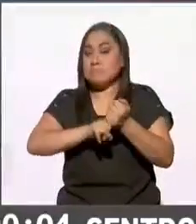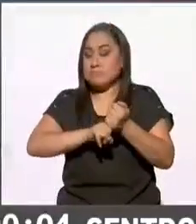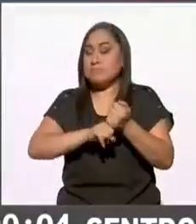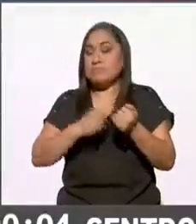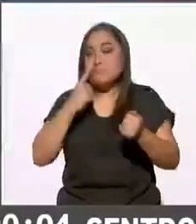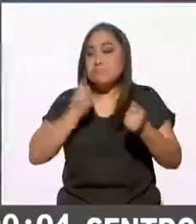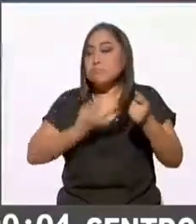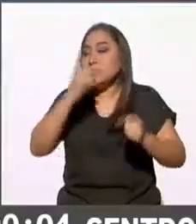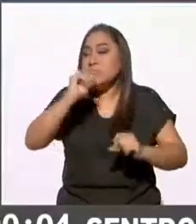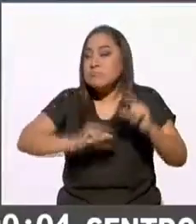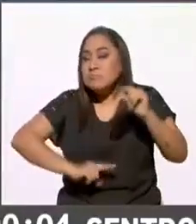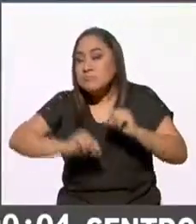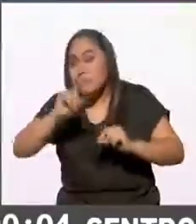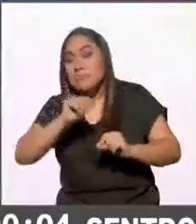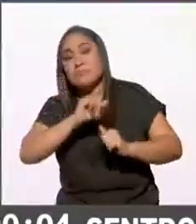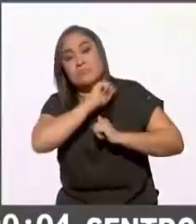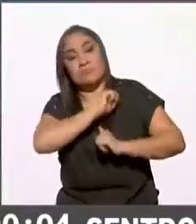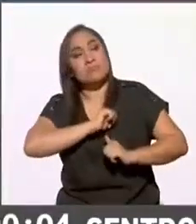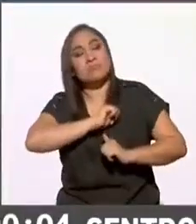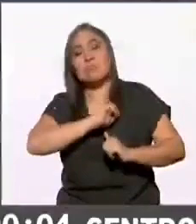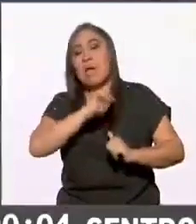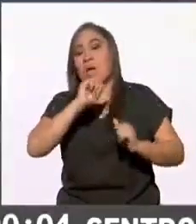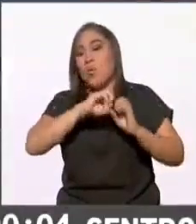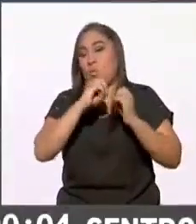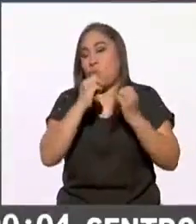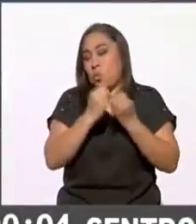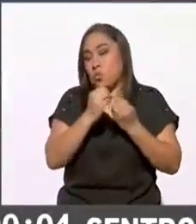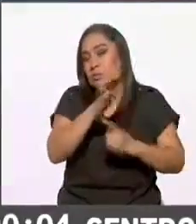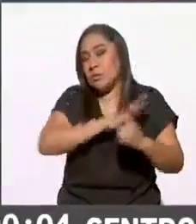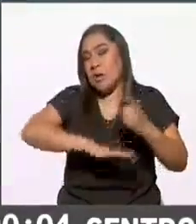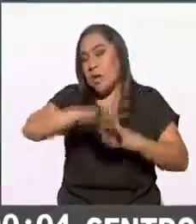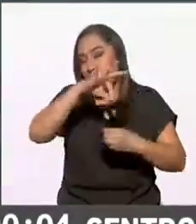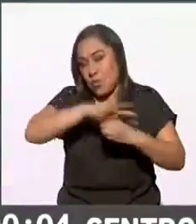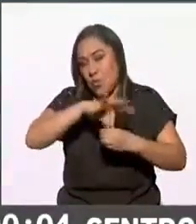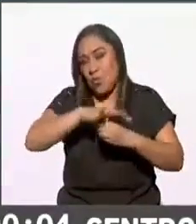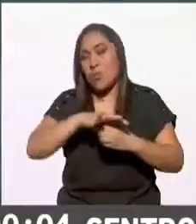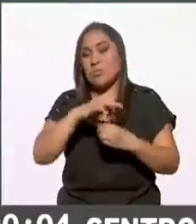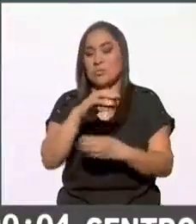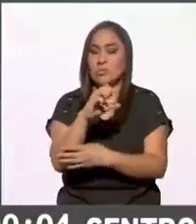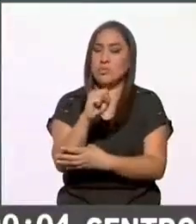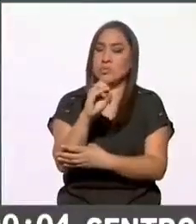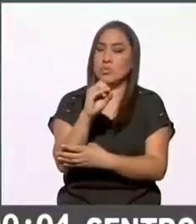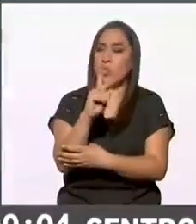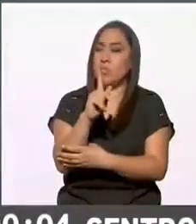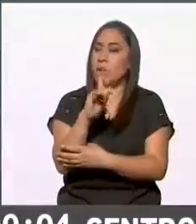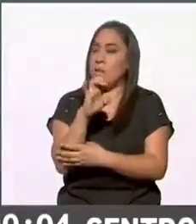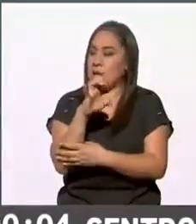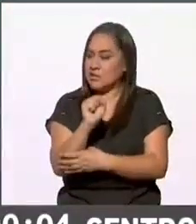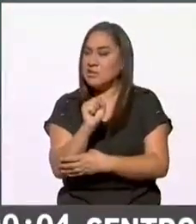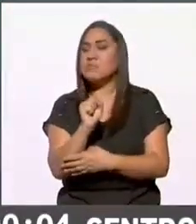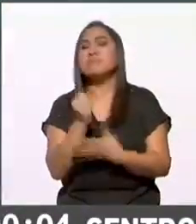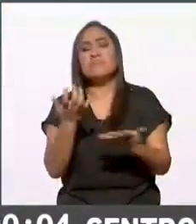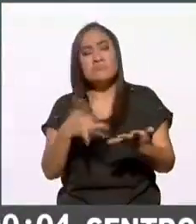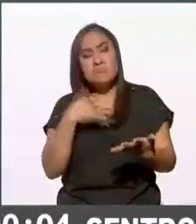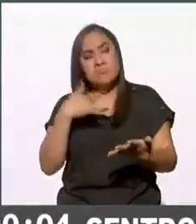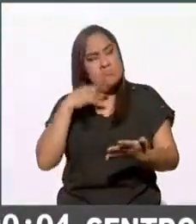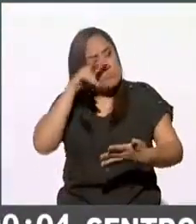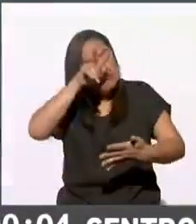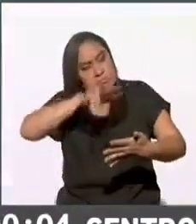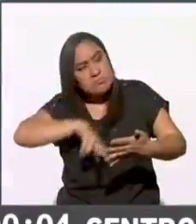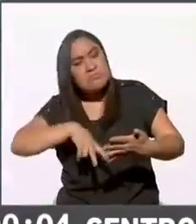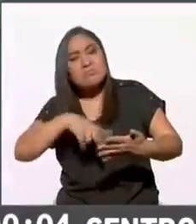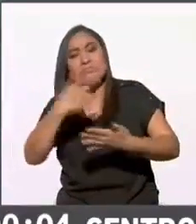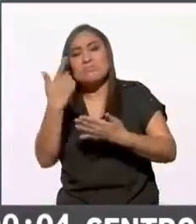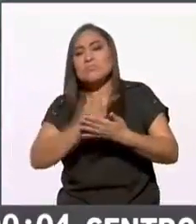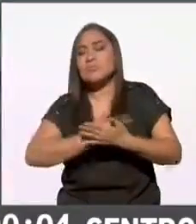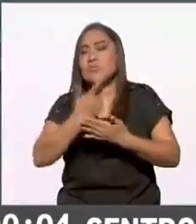directamente a los organismos públicos locales electorales los soples sobre cómo se comportó este tema del